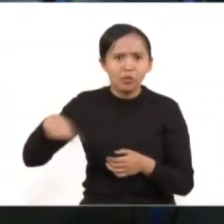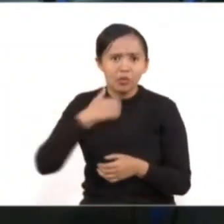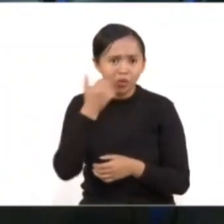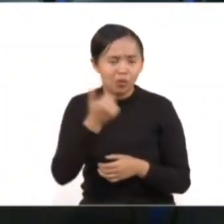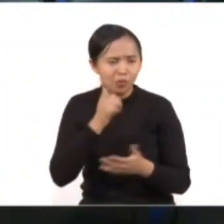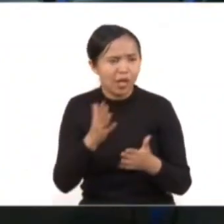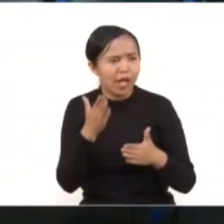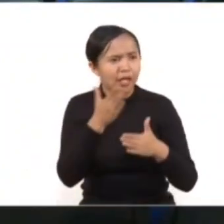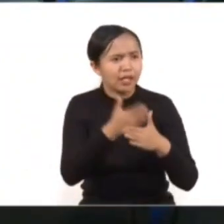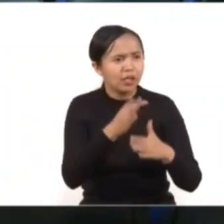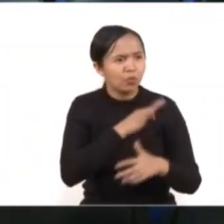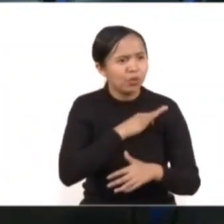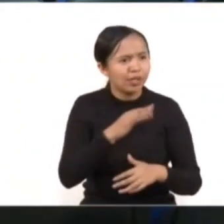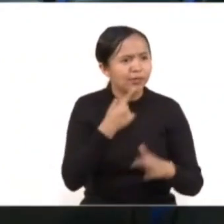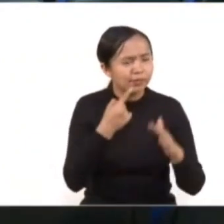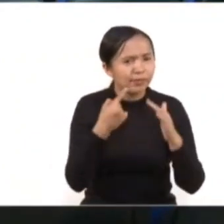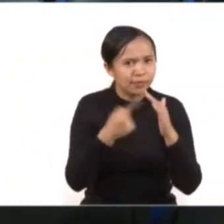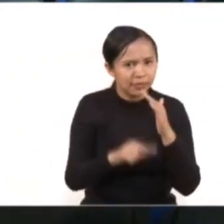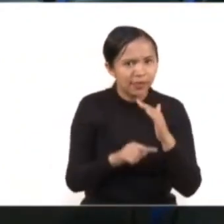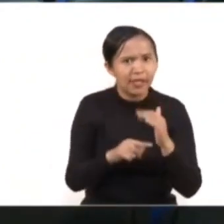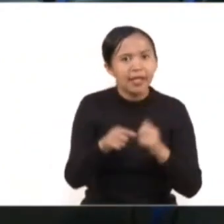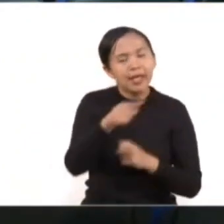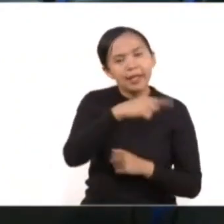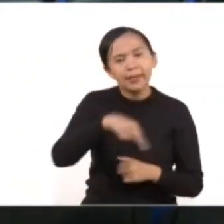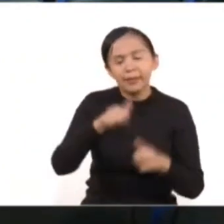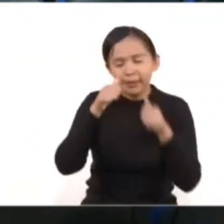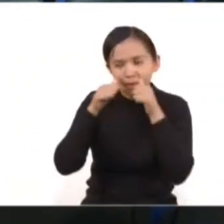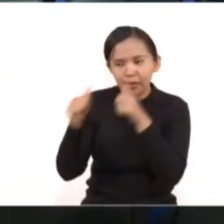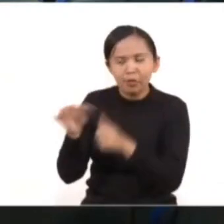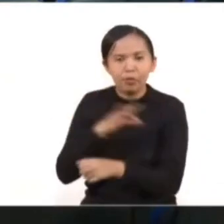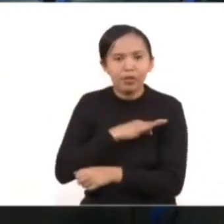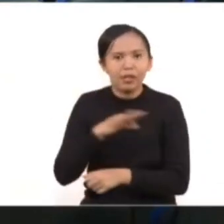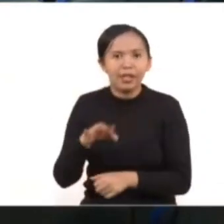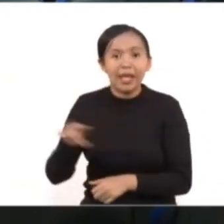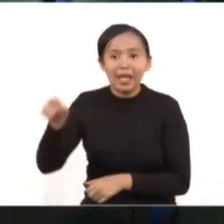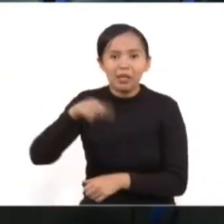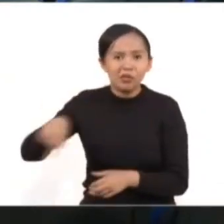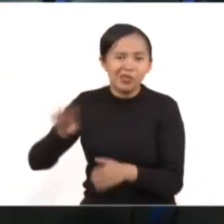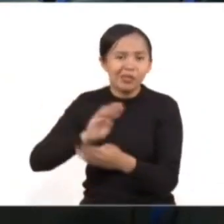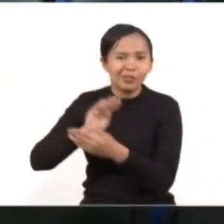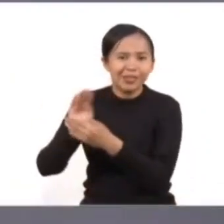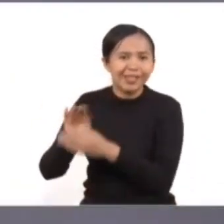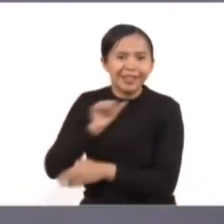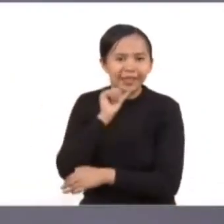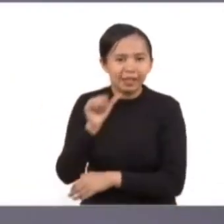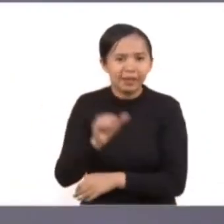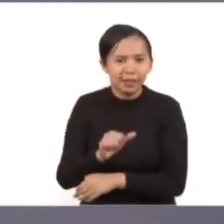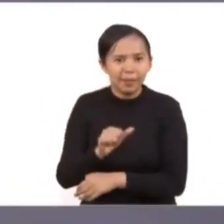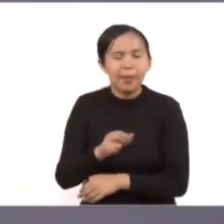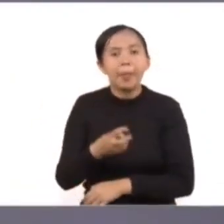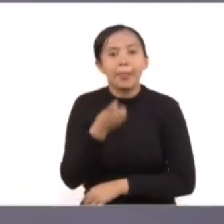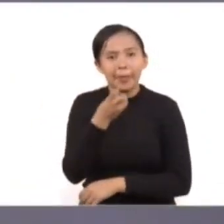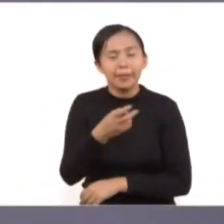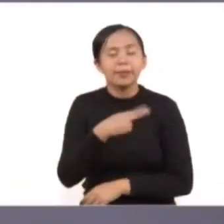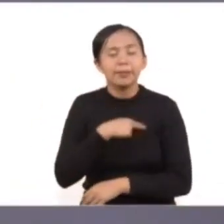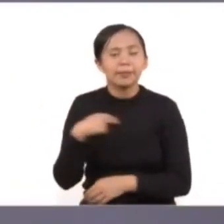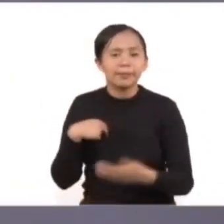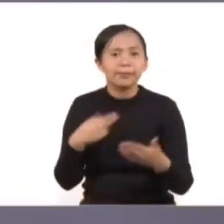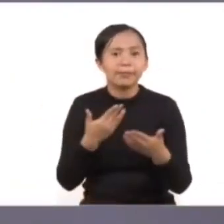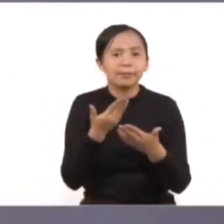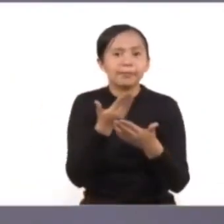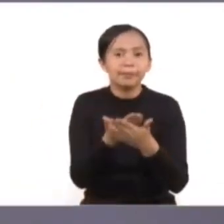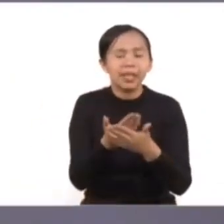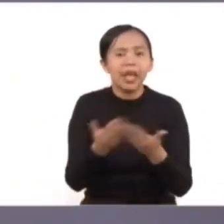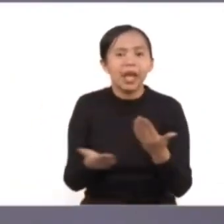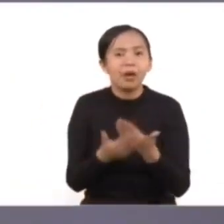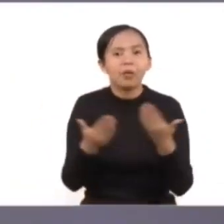indagar y para poder finalmente atender la denuncia y que no se sientan ignorados nuestros adolescentes. Les hemos pedido también que